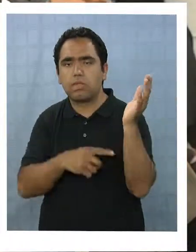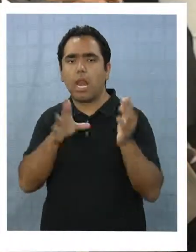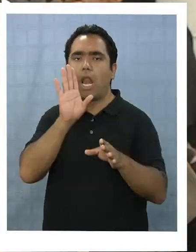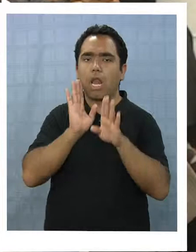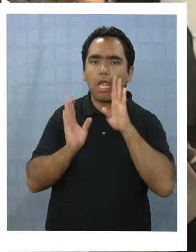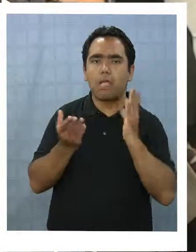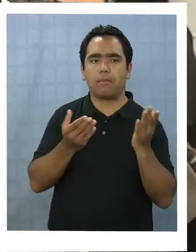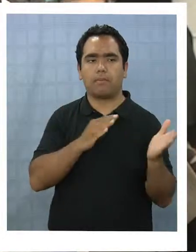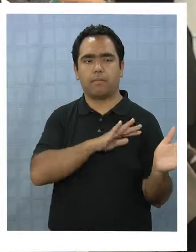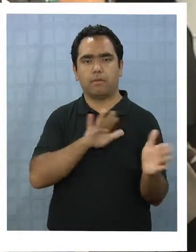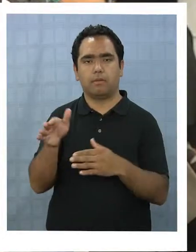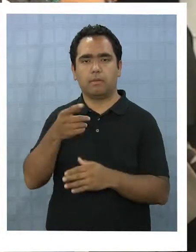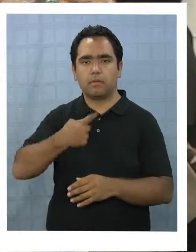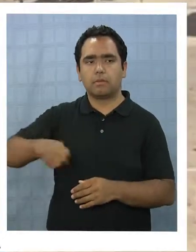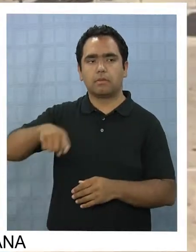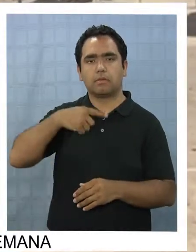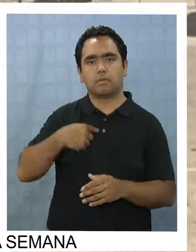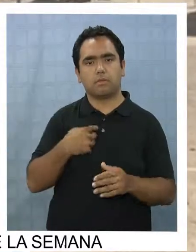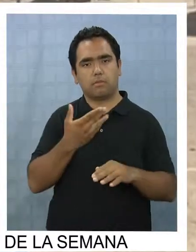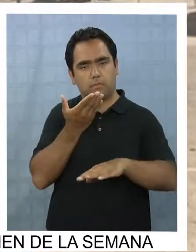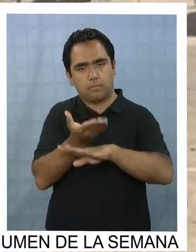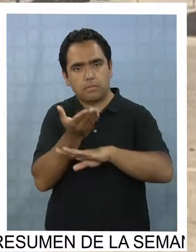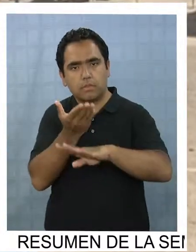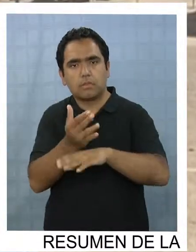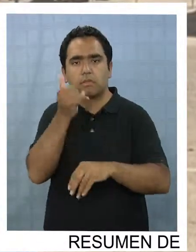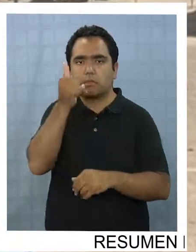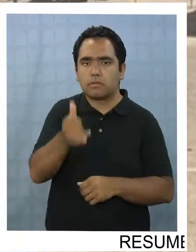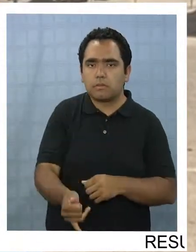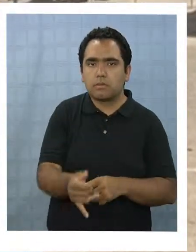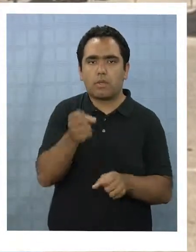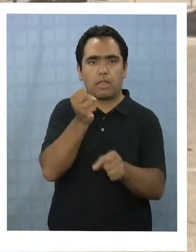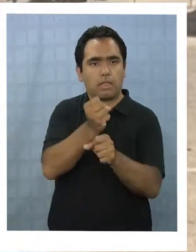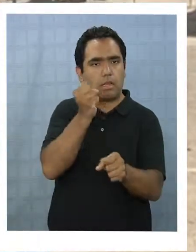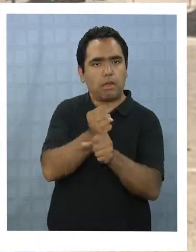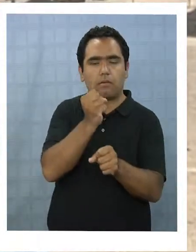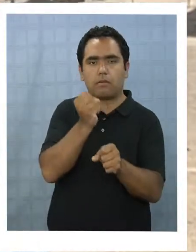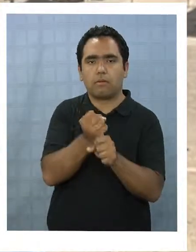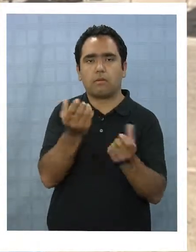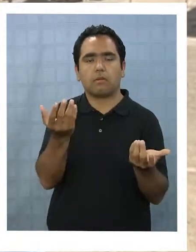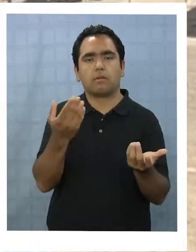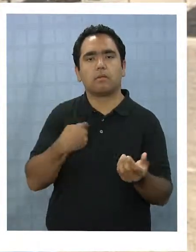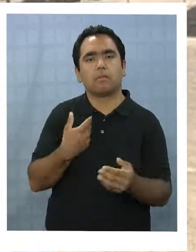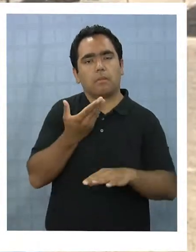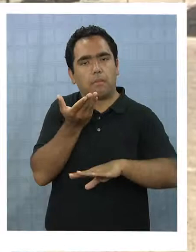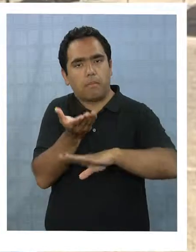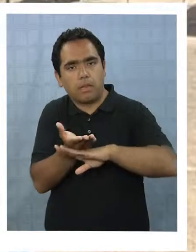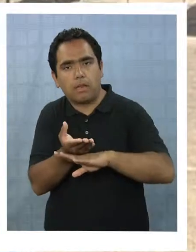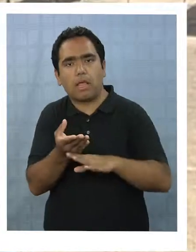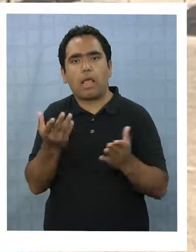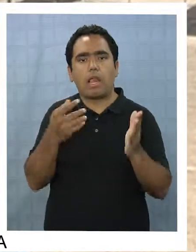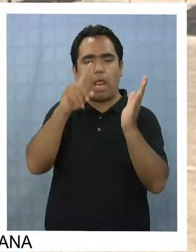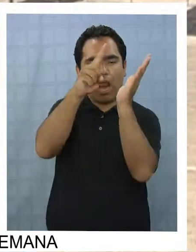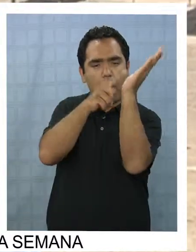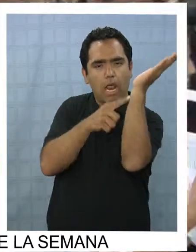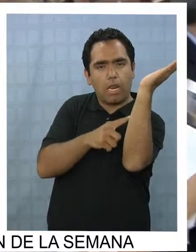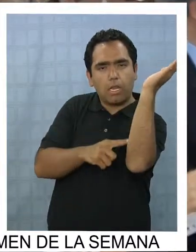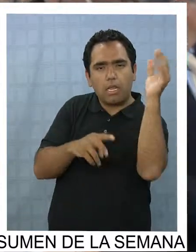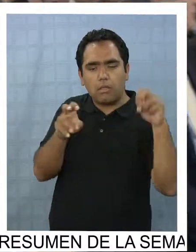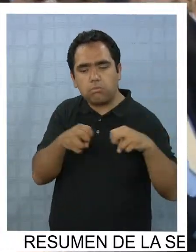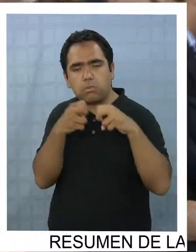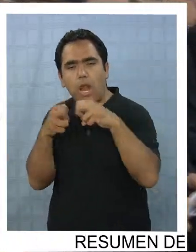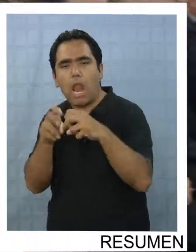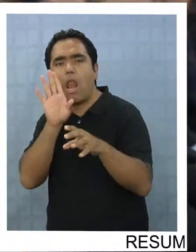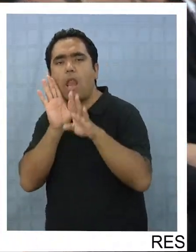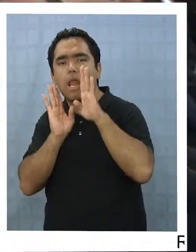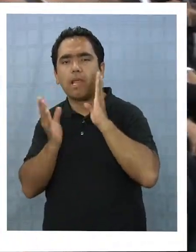limpia. Lo que hemos pedido nosotros como dirigentes sociales, estamos permanentemente en trabajo, es solicitar que todo sea de energías limpias, energías renovables,